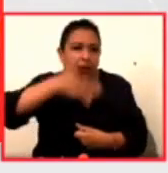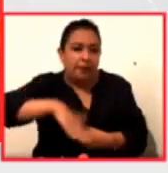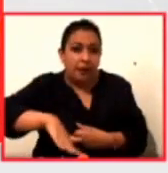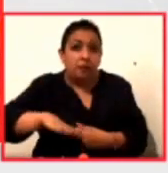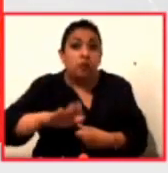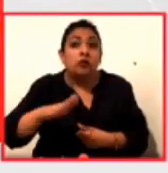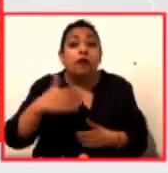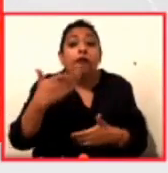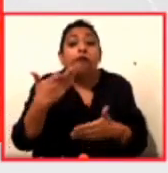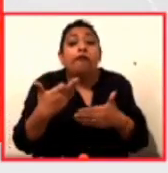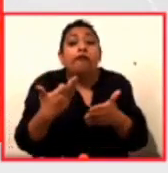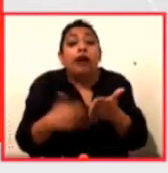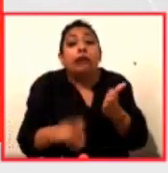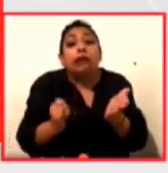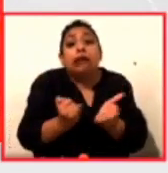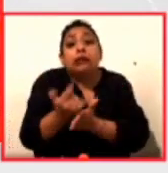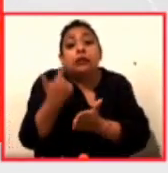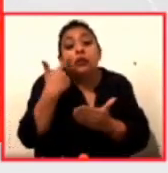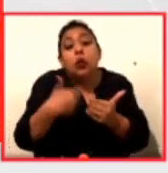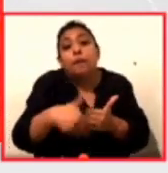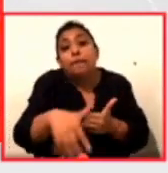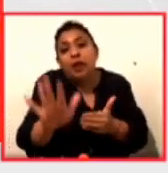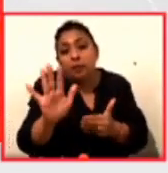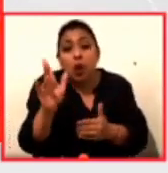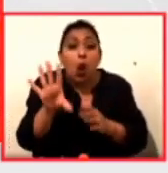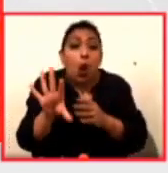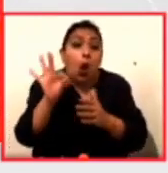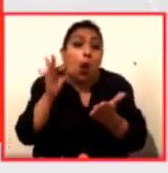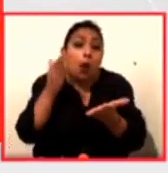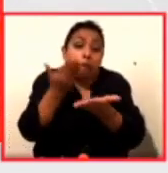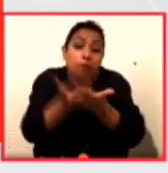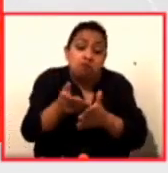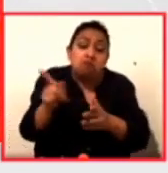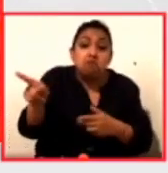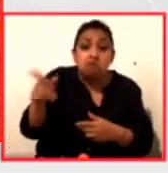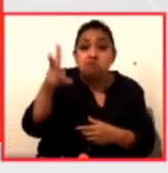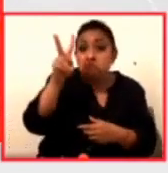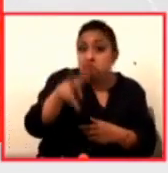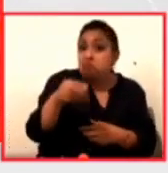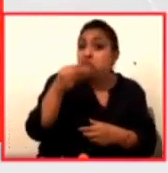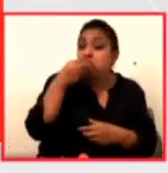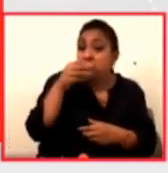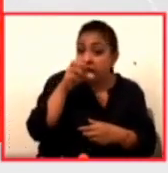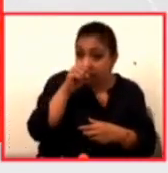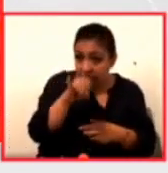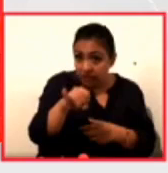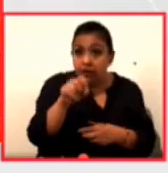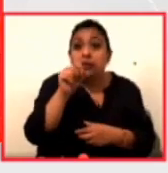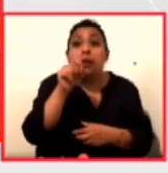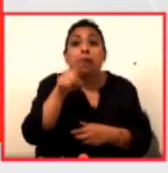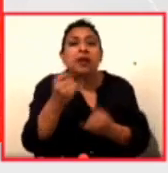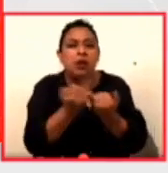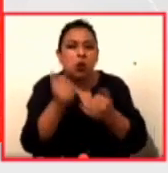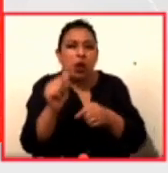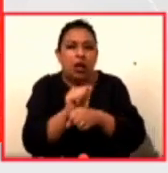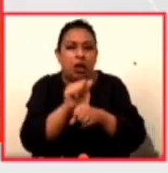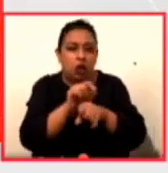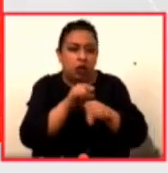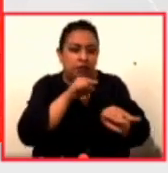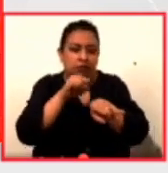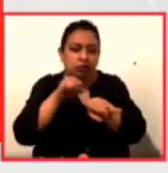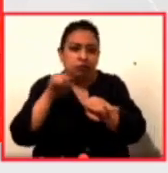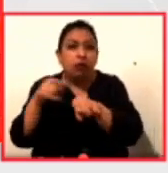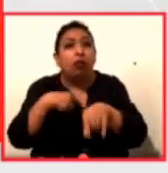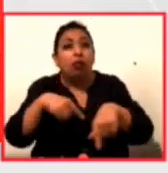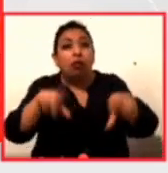definirse. Así que como una opción, esto que tú propones, que me parece fantástico, y también el autocinema nos permitirá